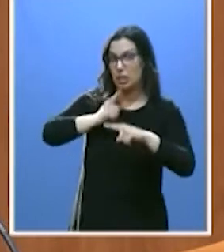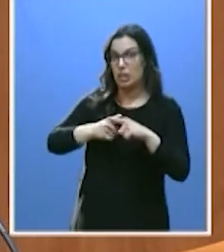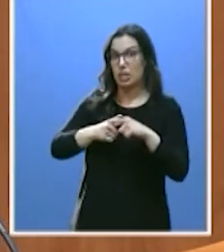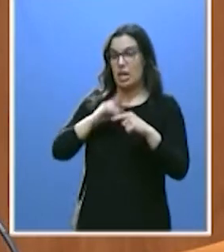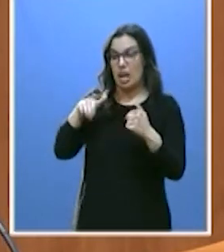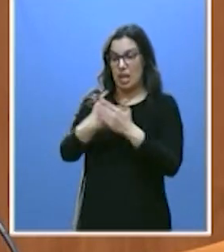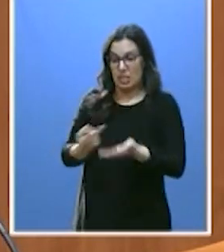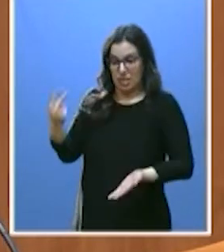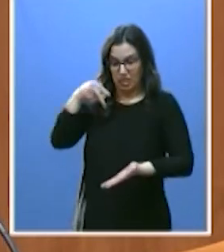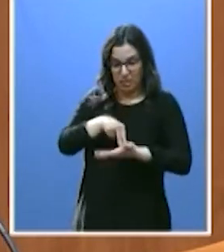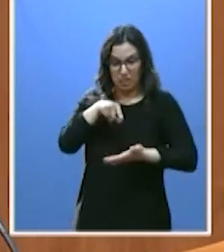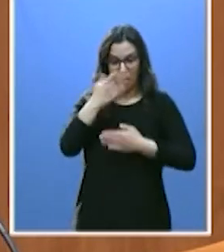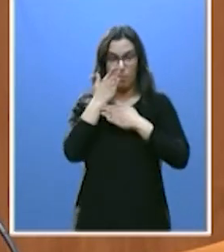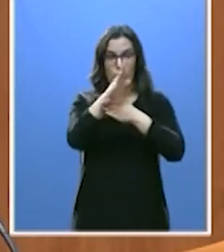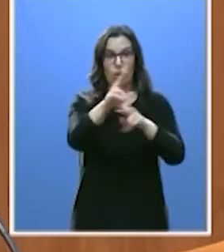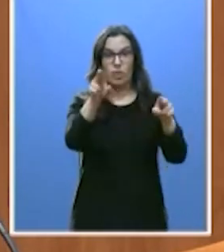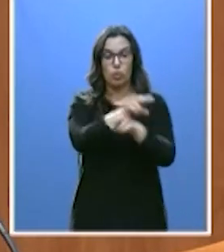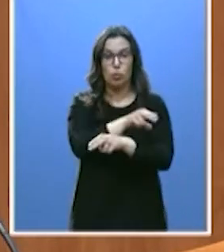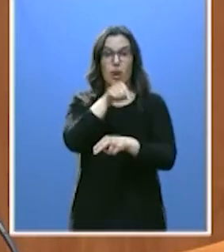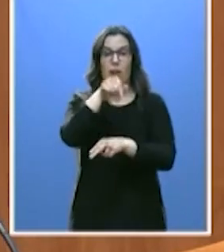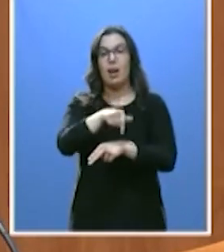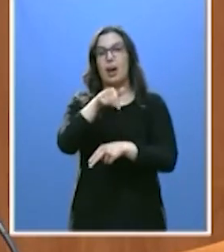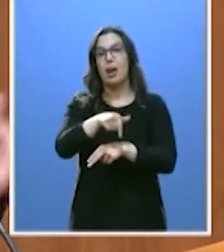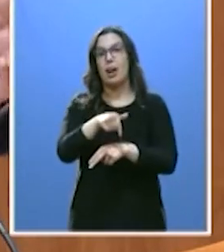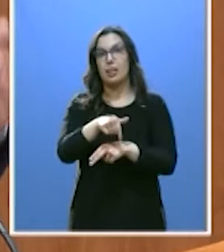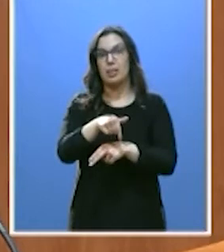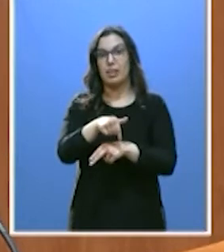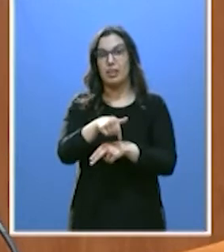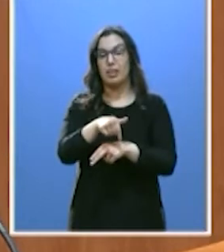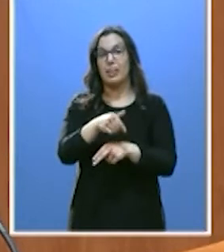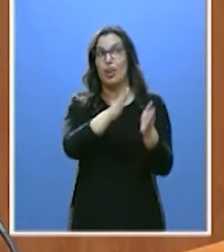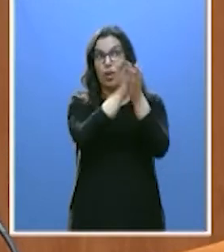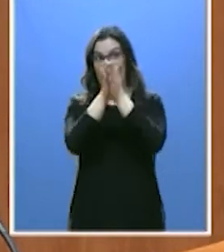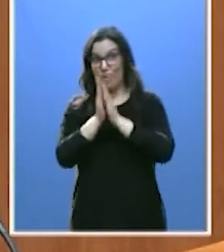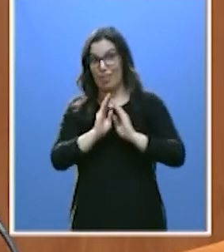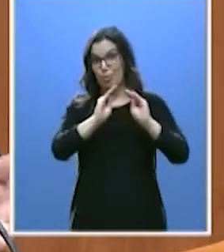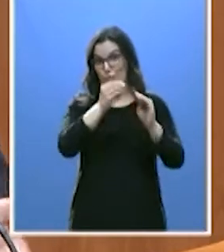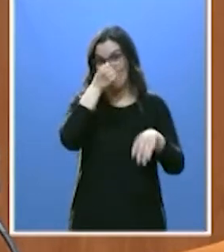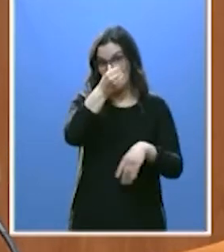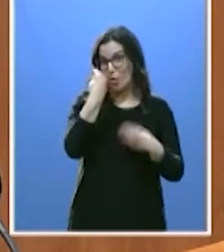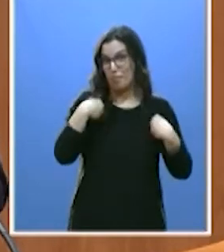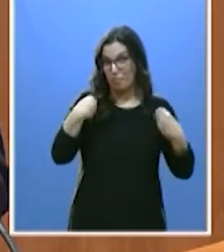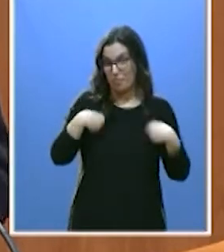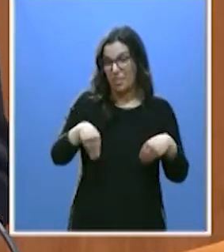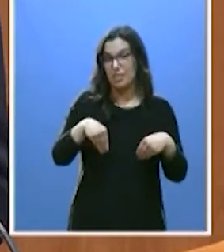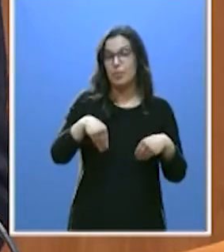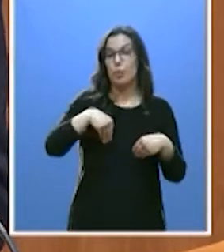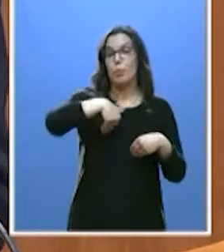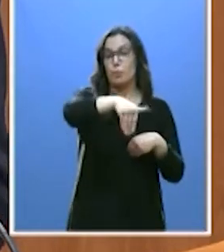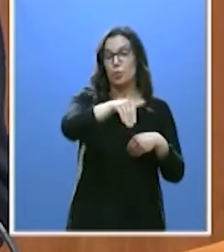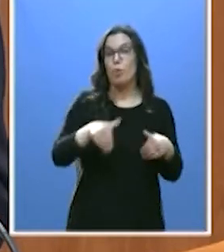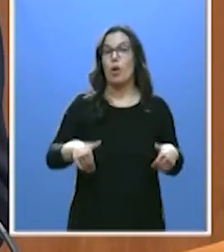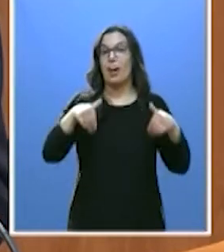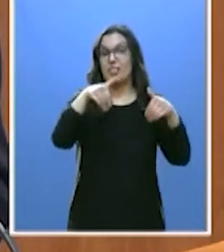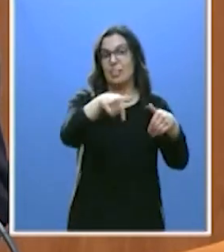de esta fosa, donde esperan darle las últimas palabras de tierra sus compañeros de partido, quienes le arrebatarán la próxima candidatura